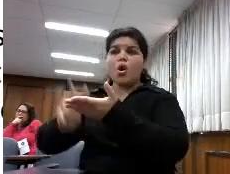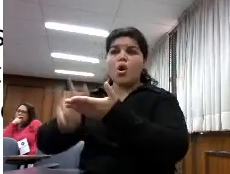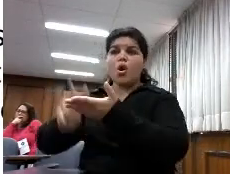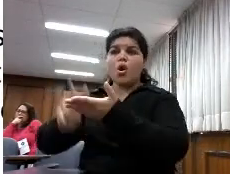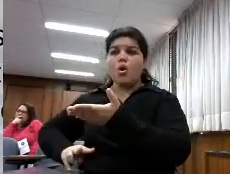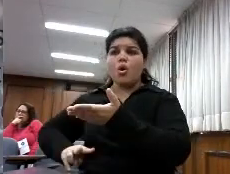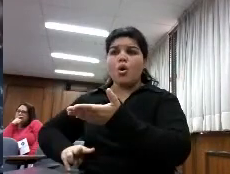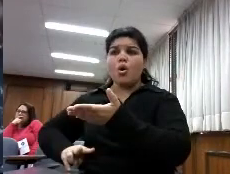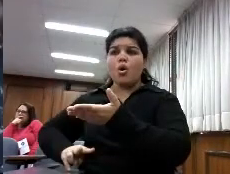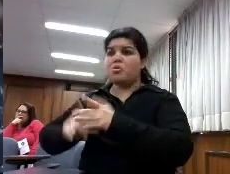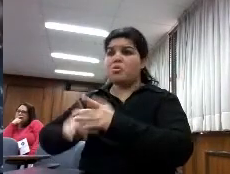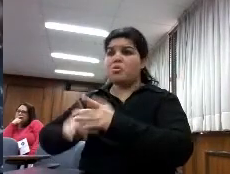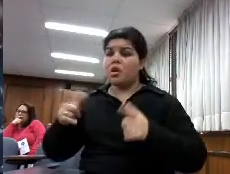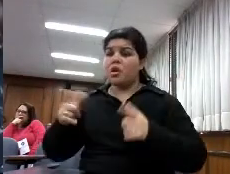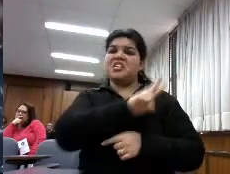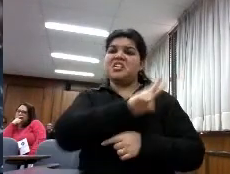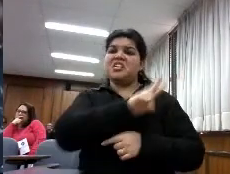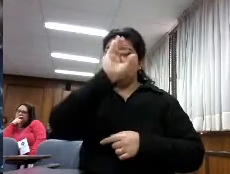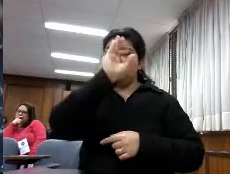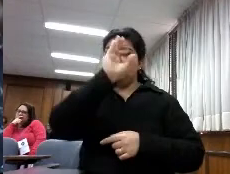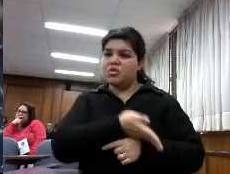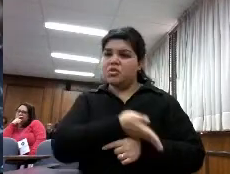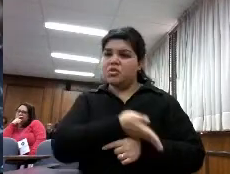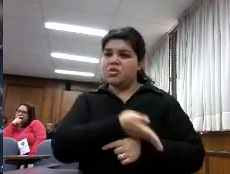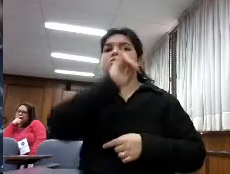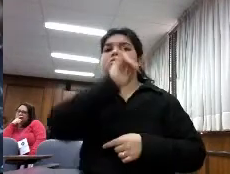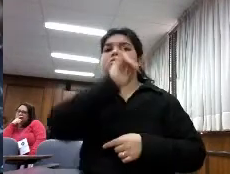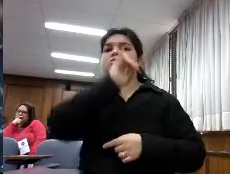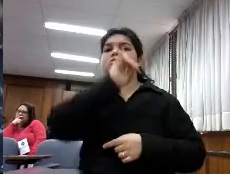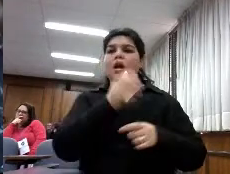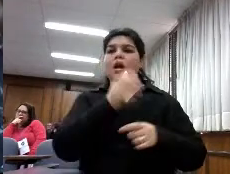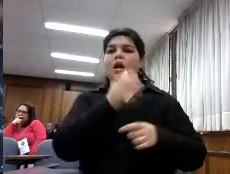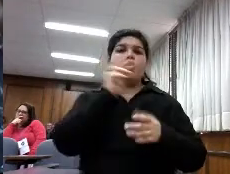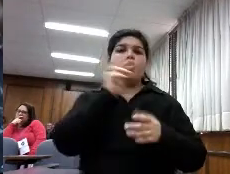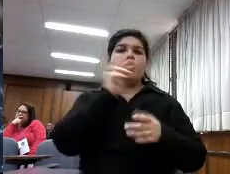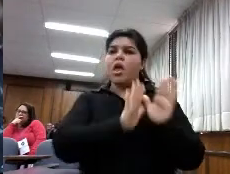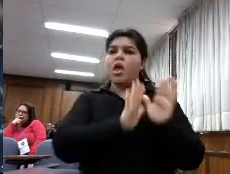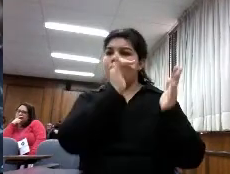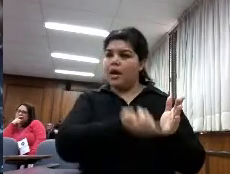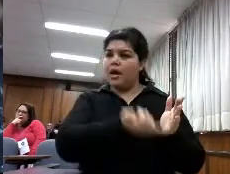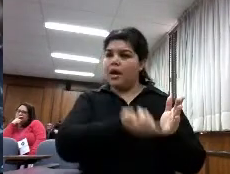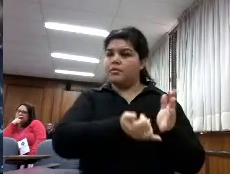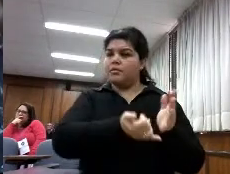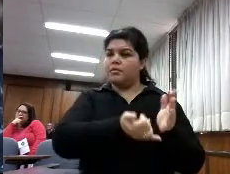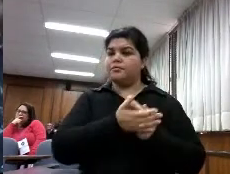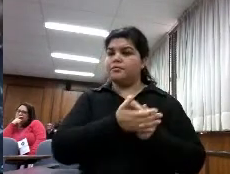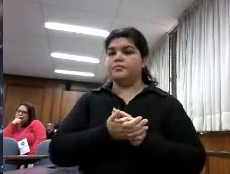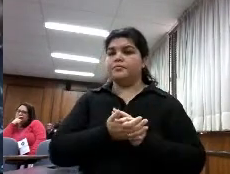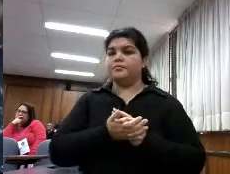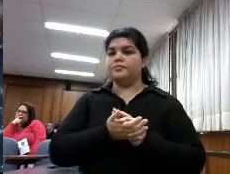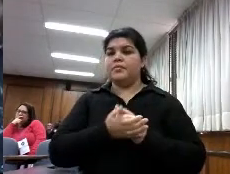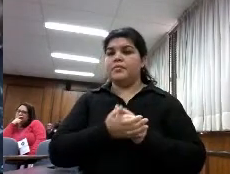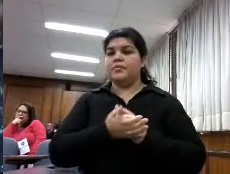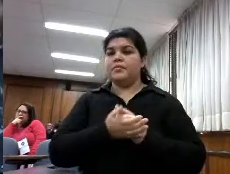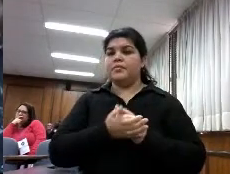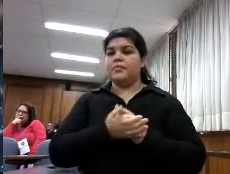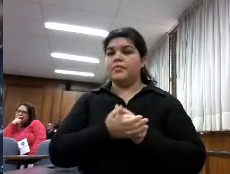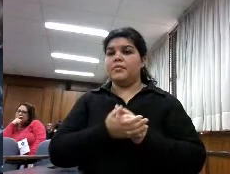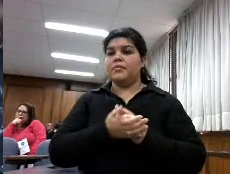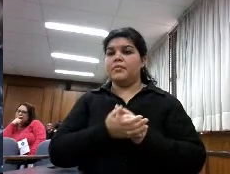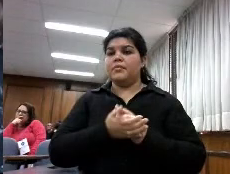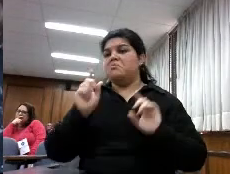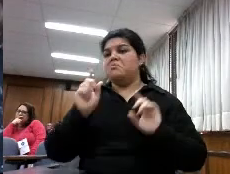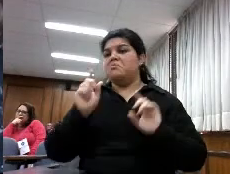un 35% ¿vale? en cuanto al vídeo digital lo mismo la mitad no disponía de vídeo